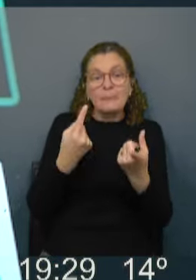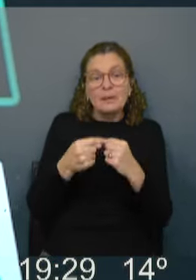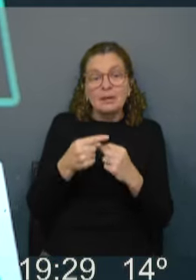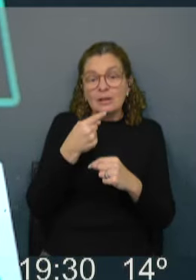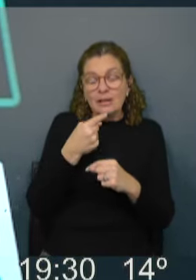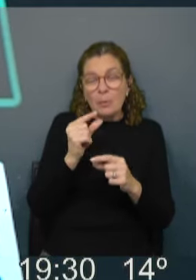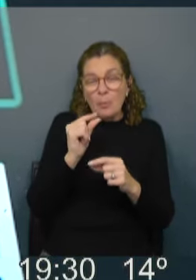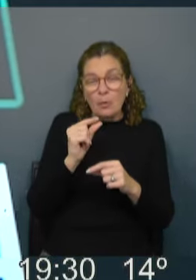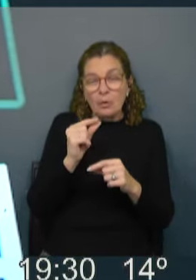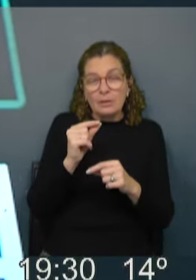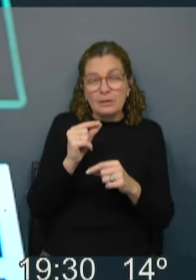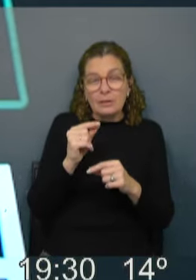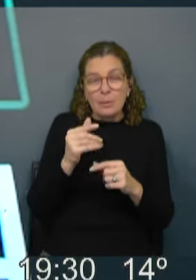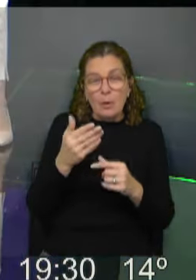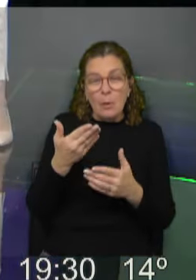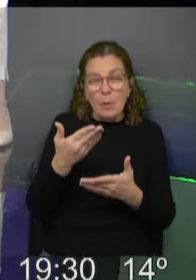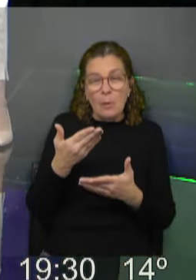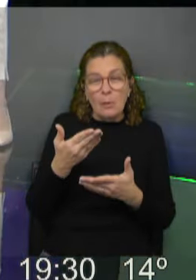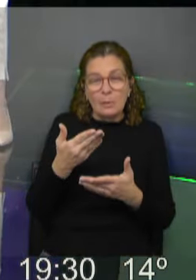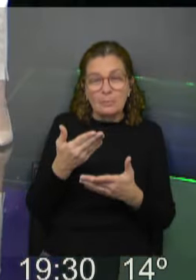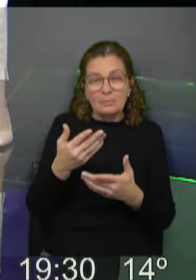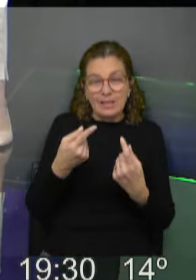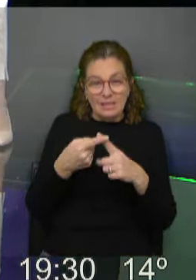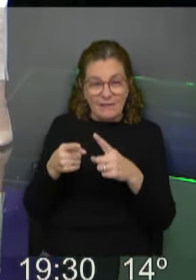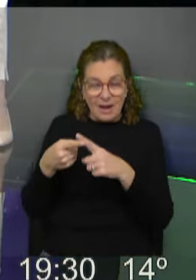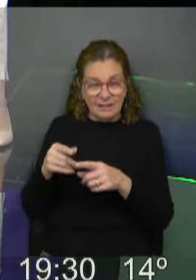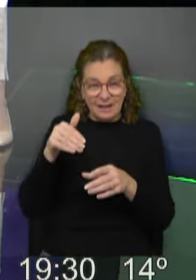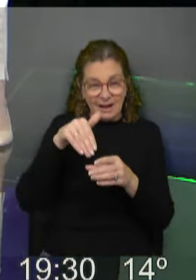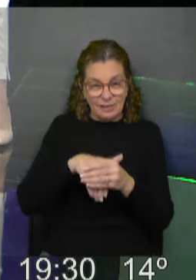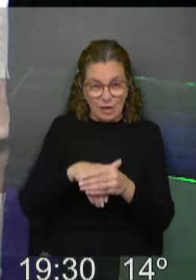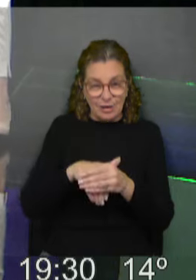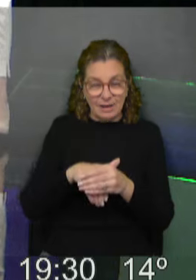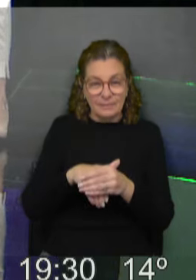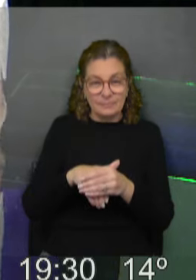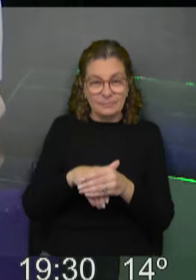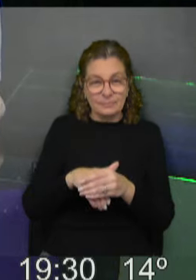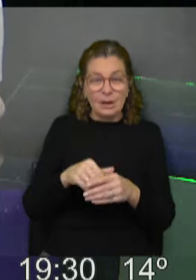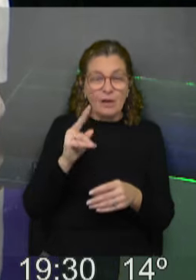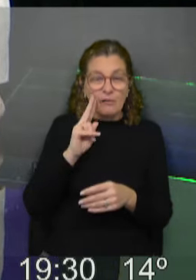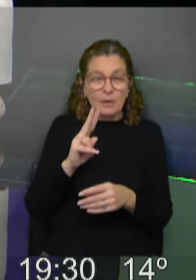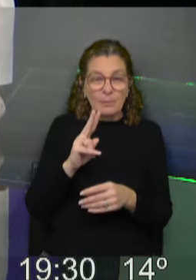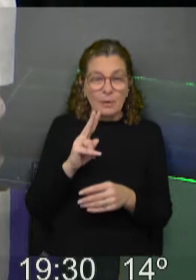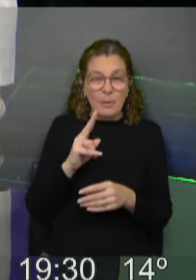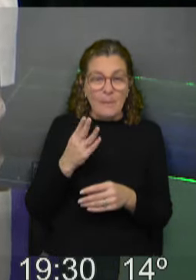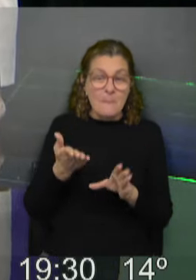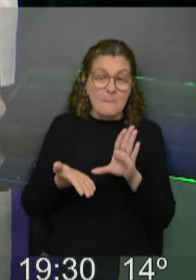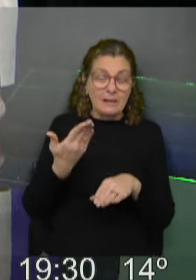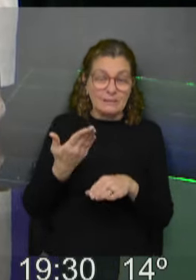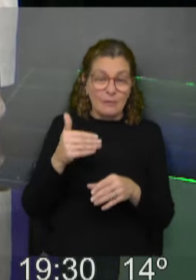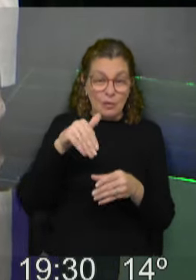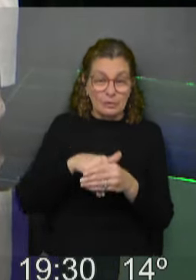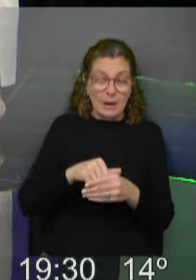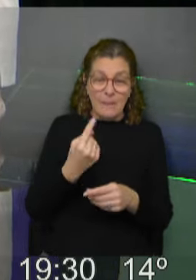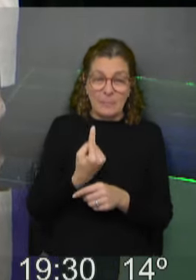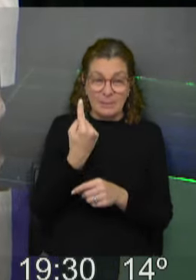si repasamos un poco lo que ha sido la participación en las distintas elecciones internas, ¿qué es que vemos? Bueno, la de mayor participación fue la